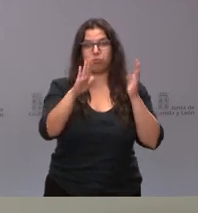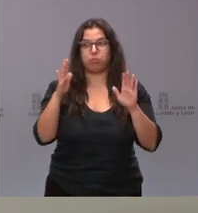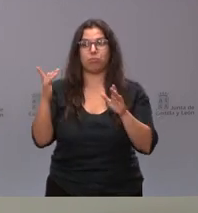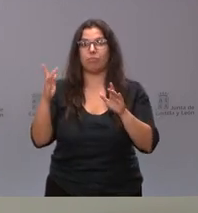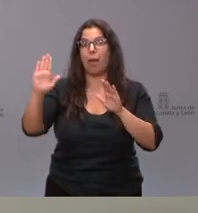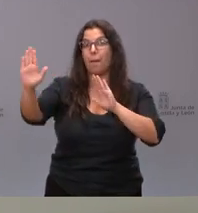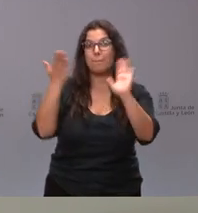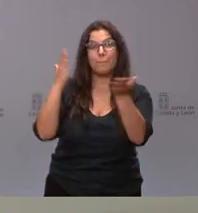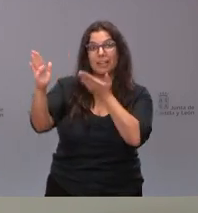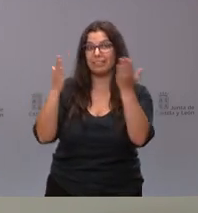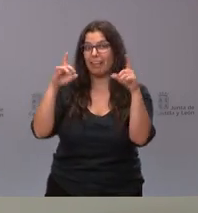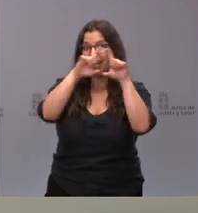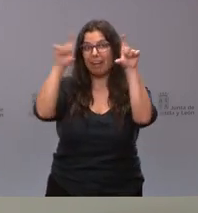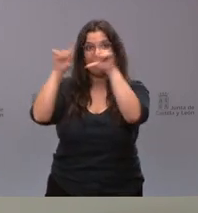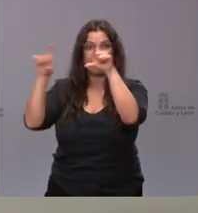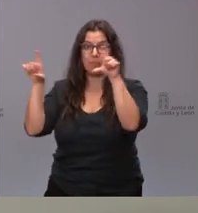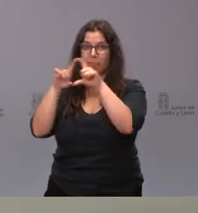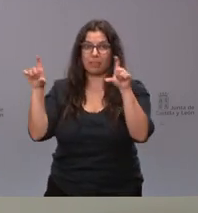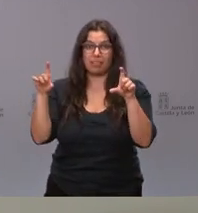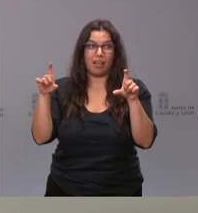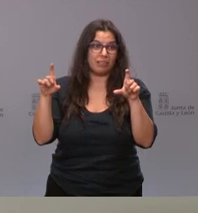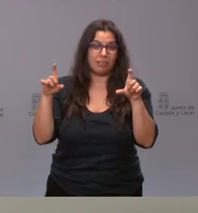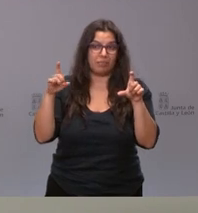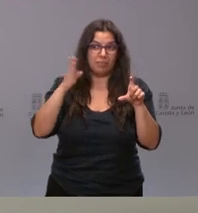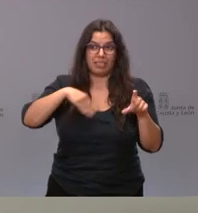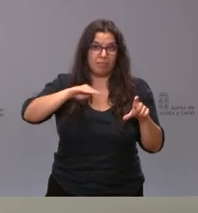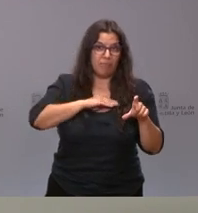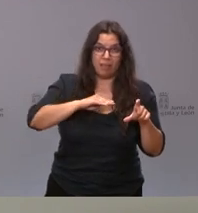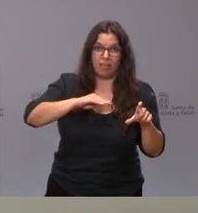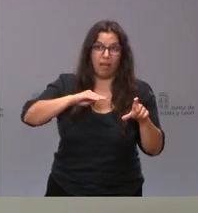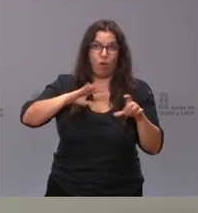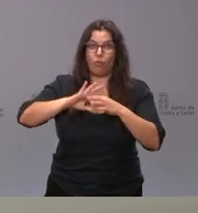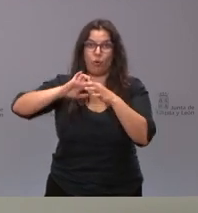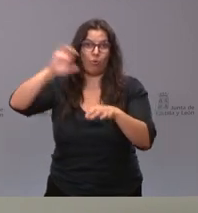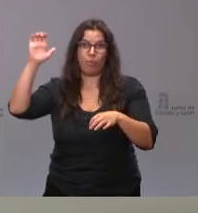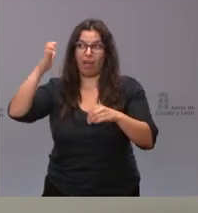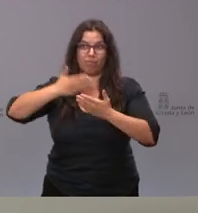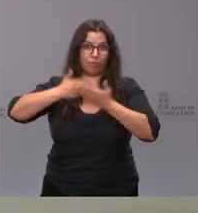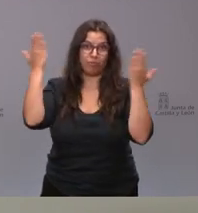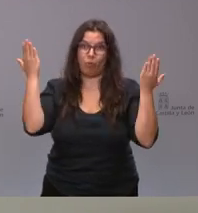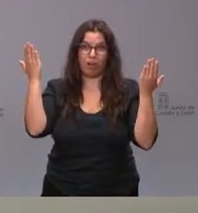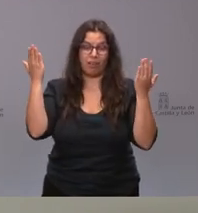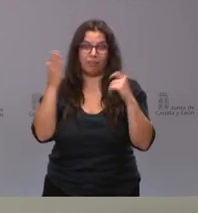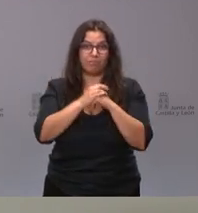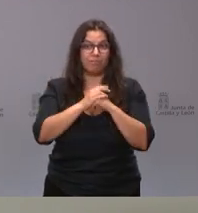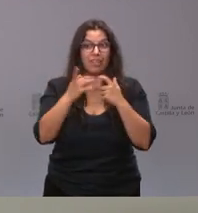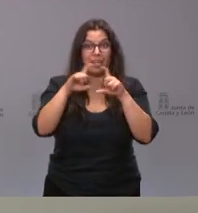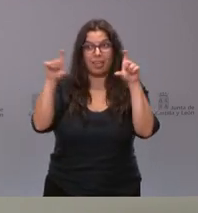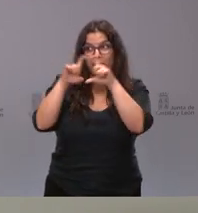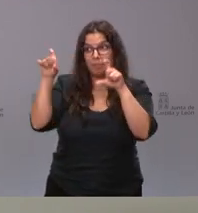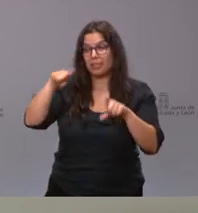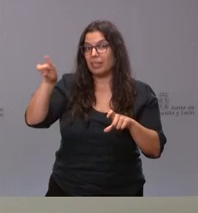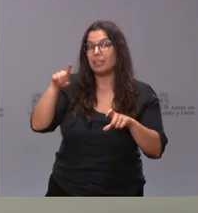empresas, no solamente de otros lugares de España, sino del conjunto de Unión Europea, y que estas empresas tienen que ser